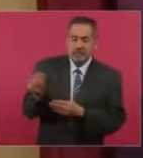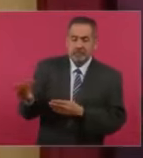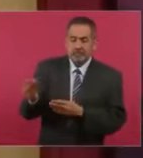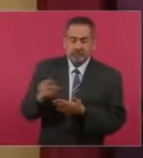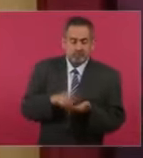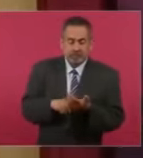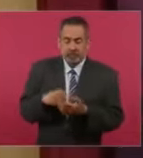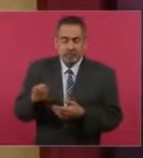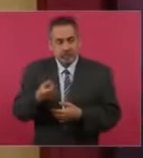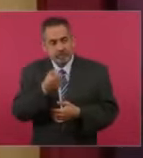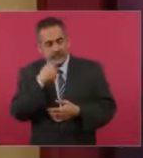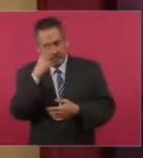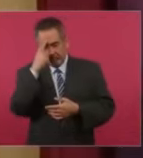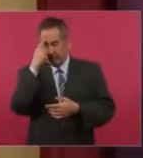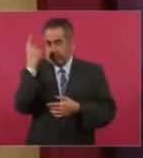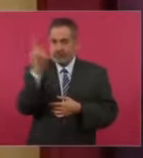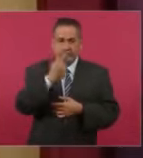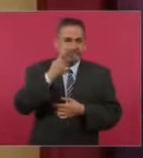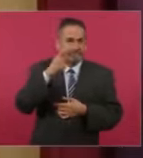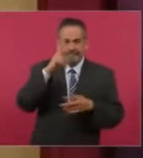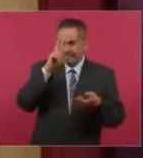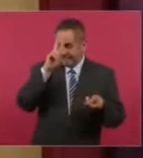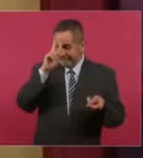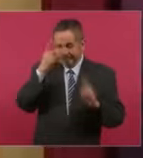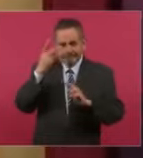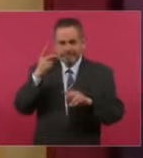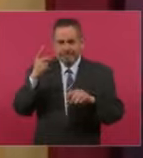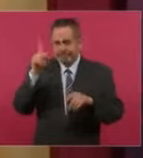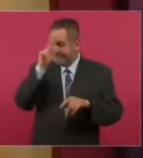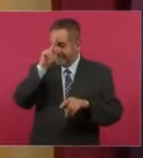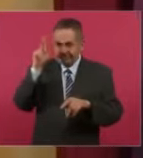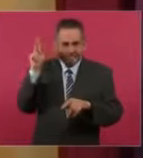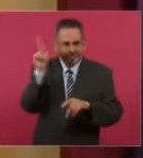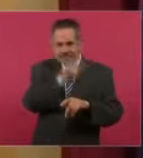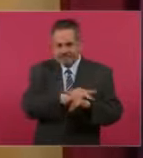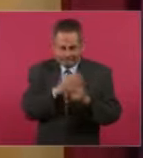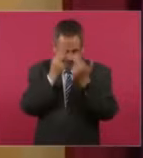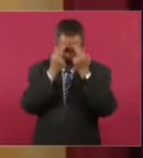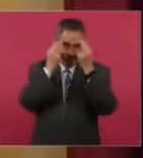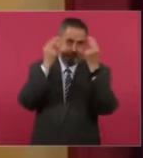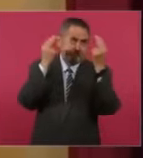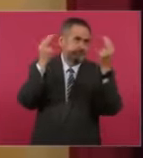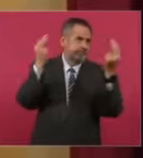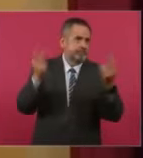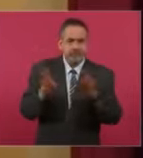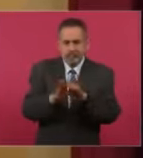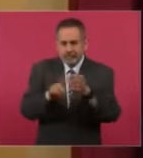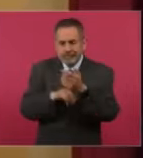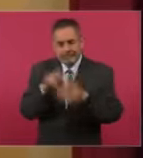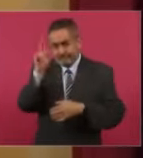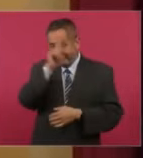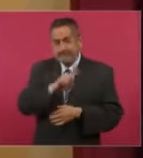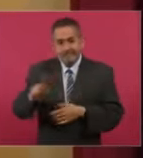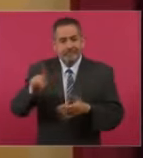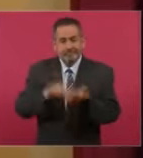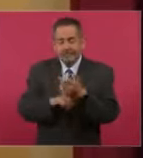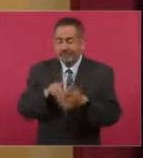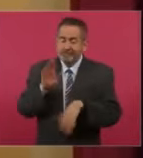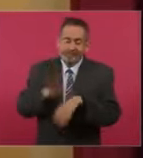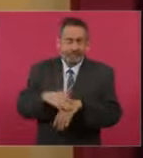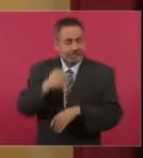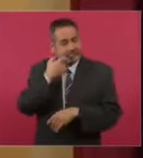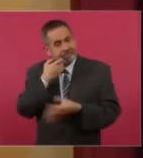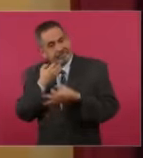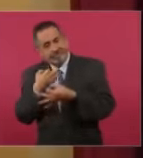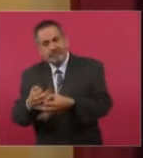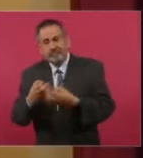farmacológicos, efectos psicológicos, efectos neurológicos más intensos y son mucho más adictivas.